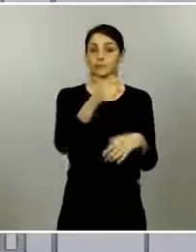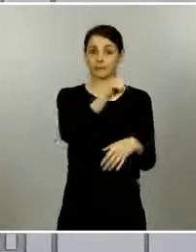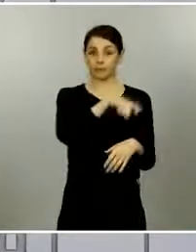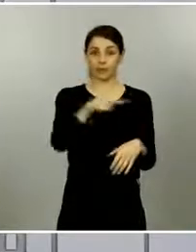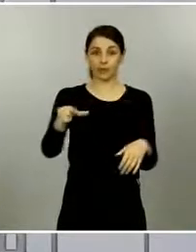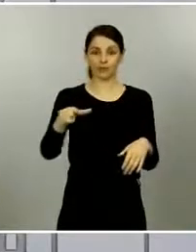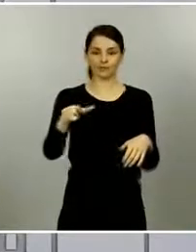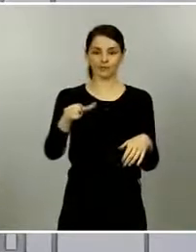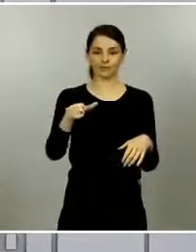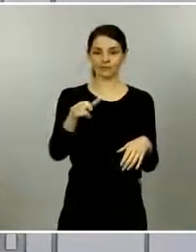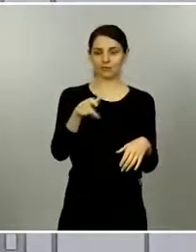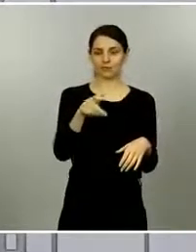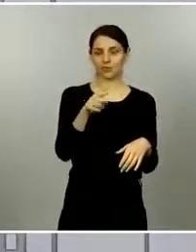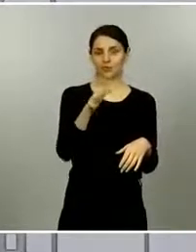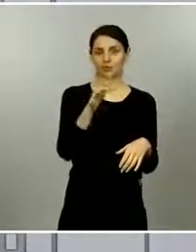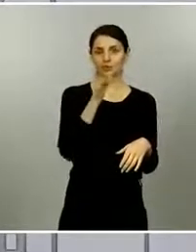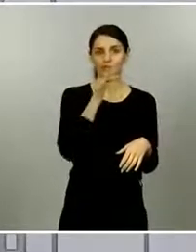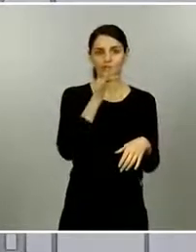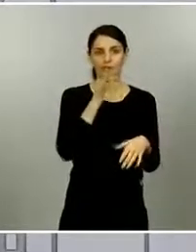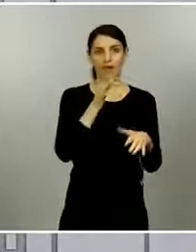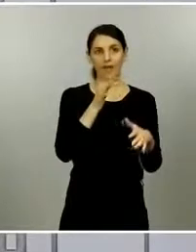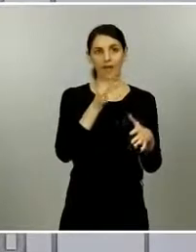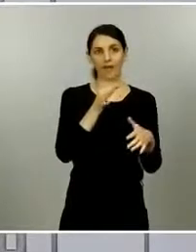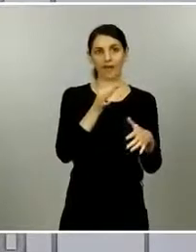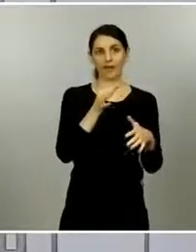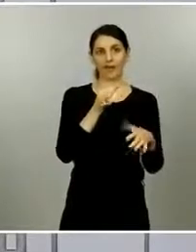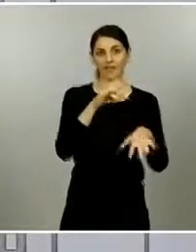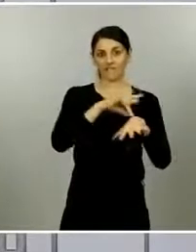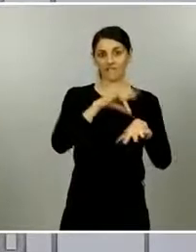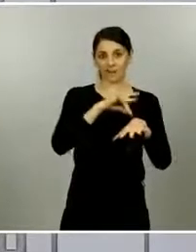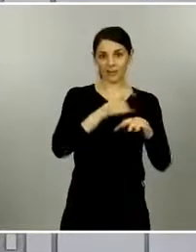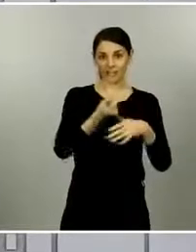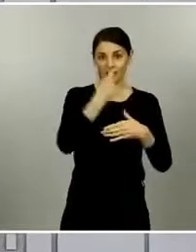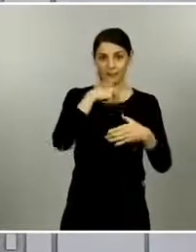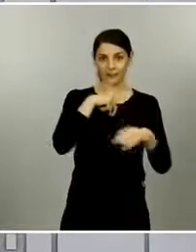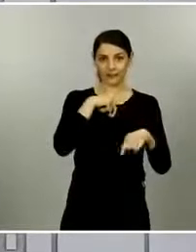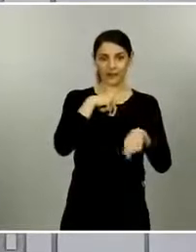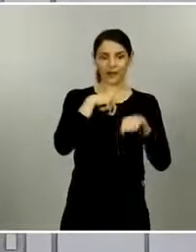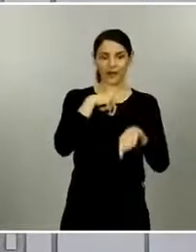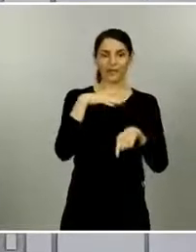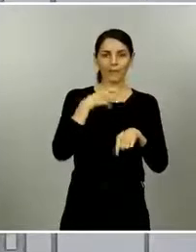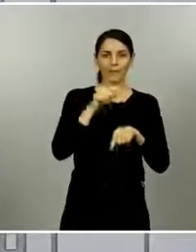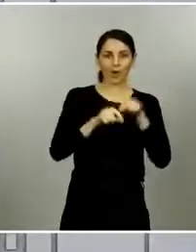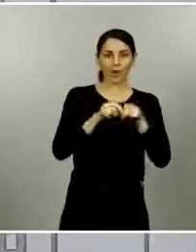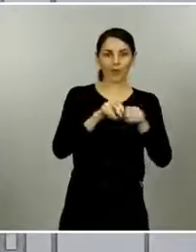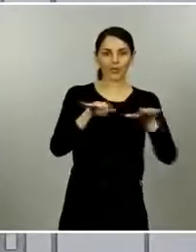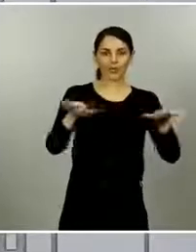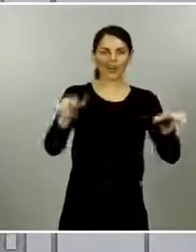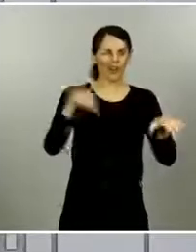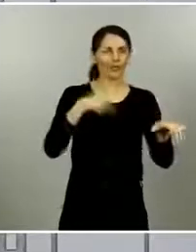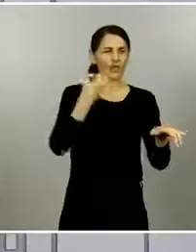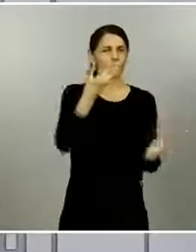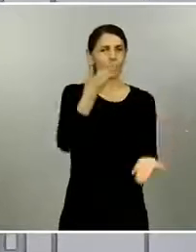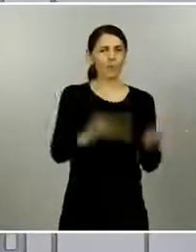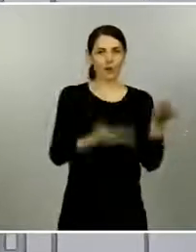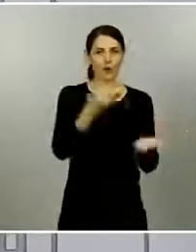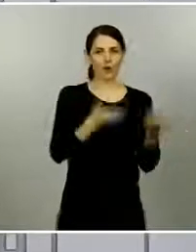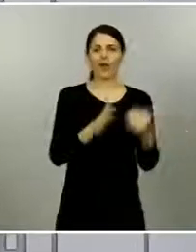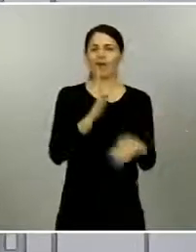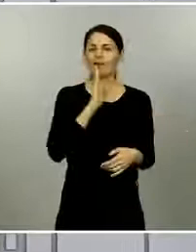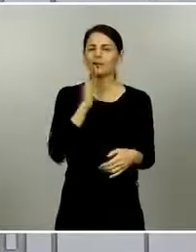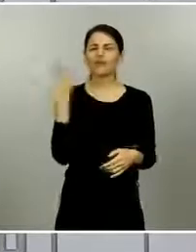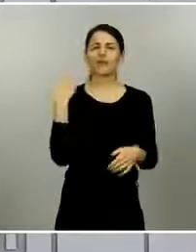las personas que todavía estén con el virus es decir personas infectivas es verdad que como he dicho el 10